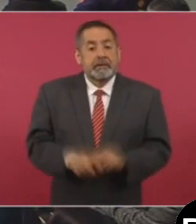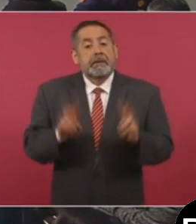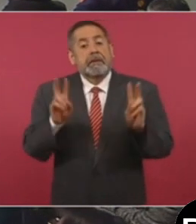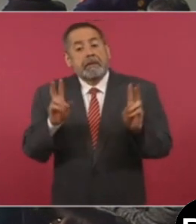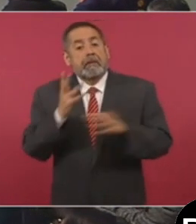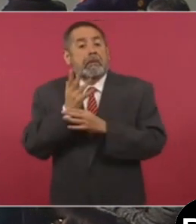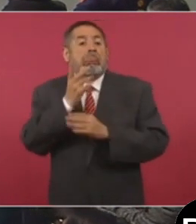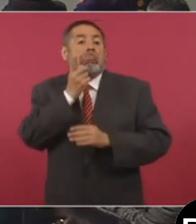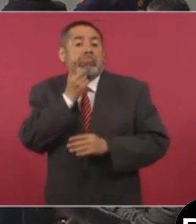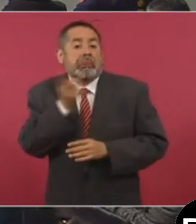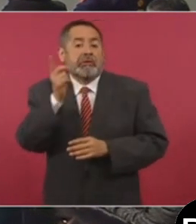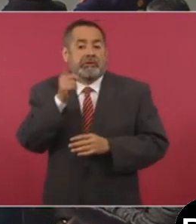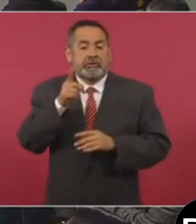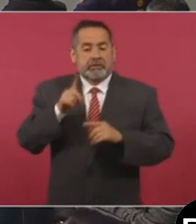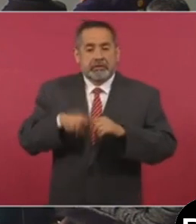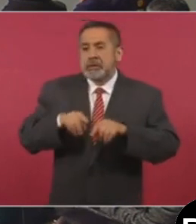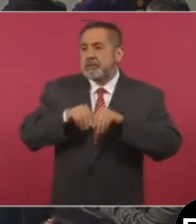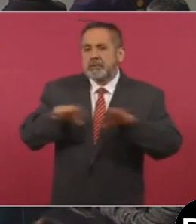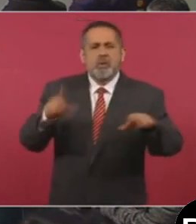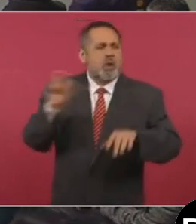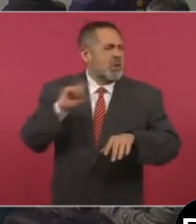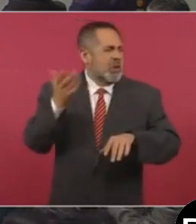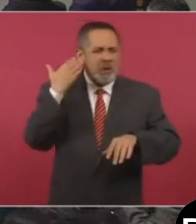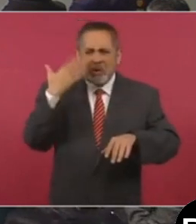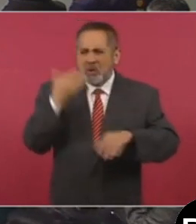Supuestamente, también circuló, ¿cuándo?